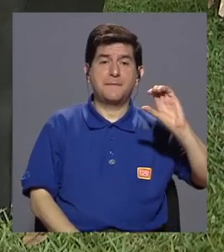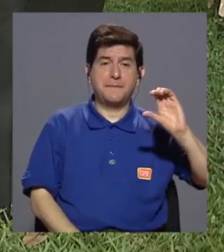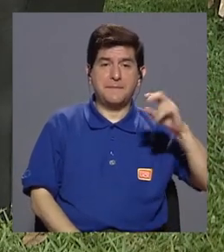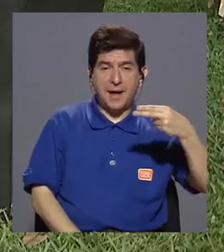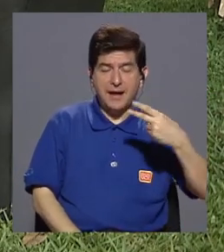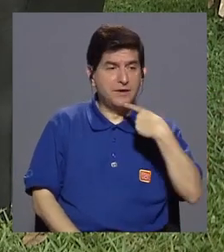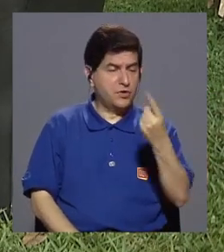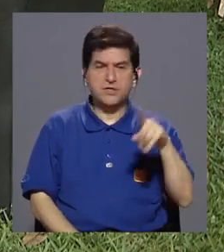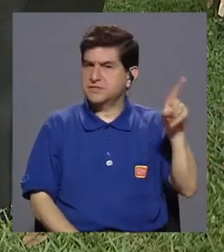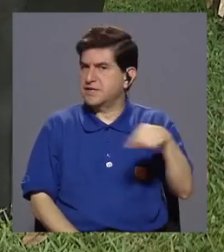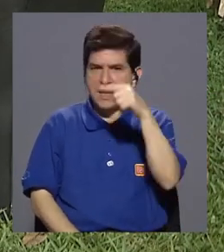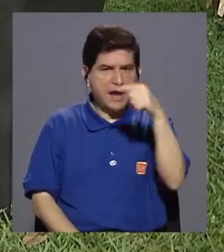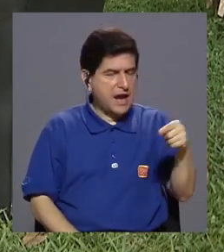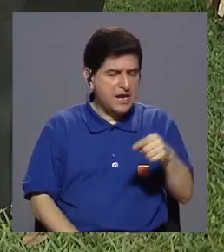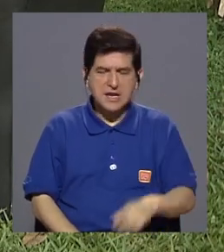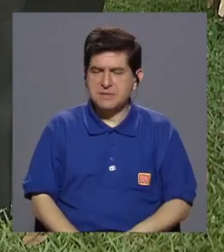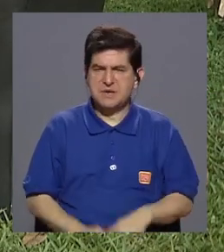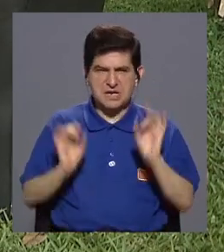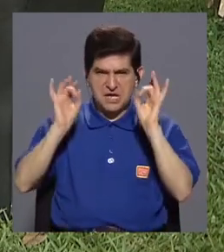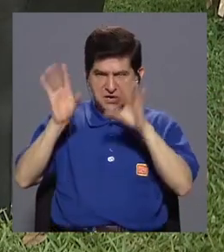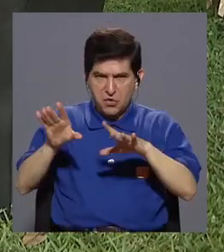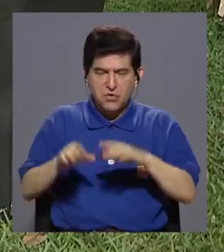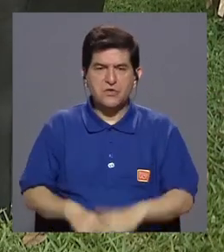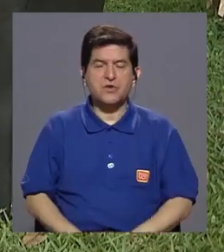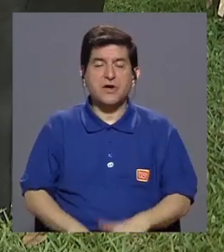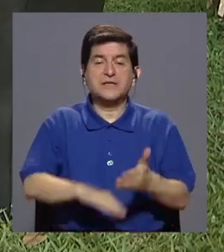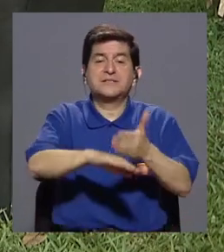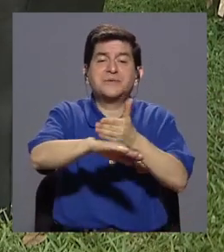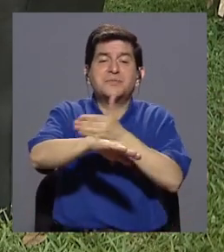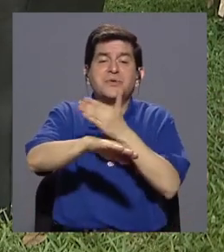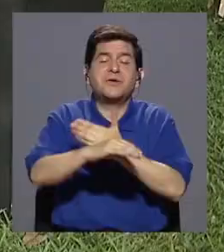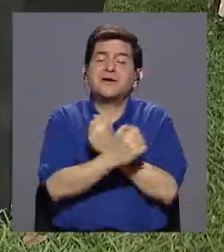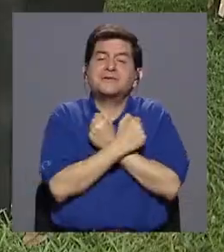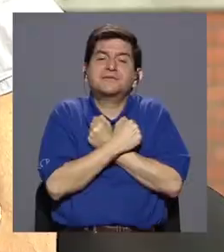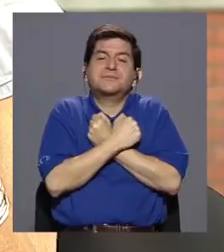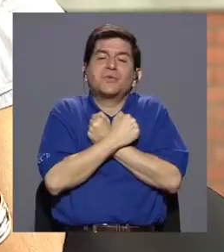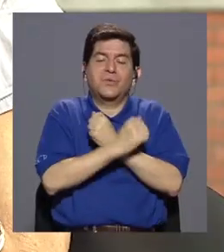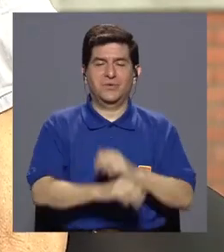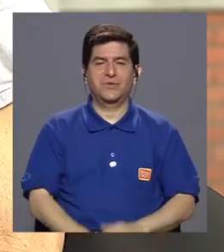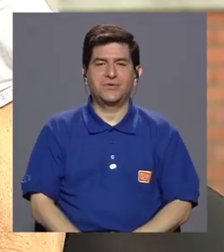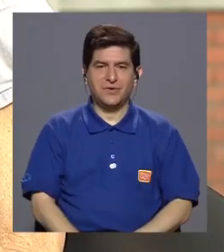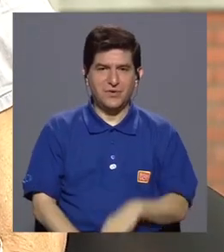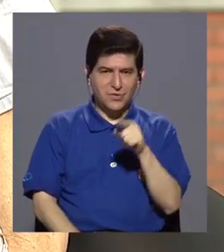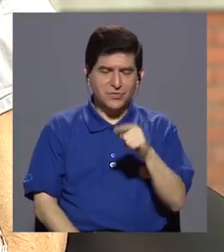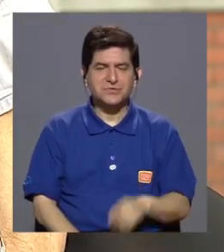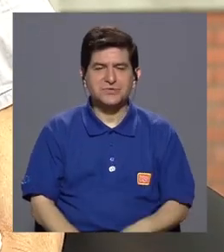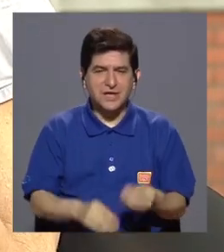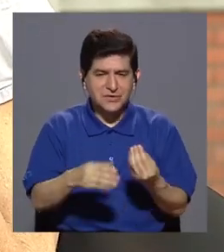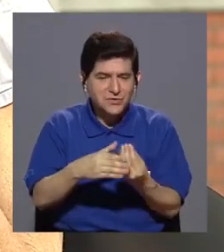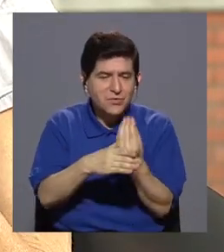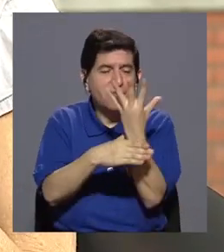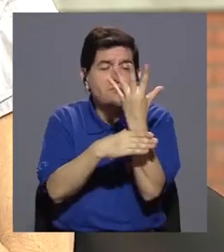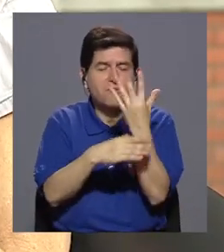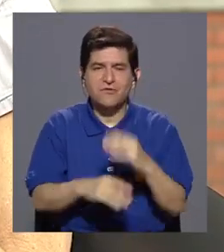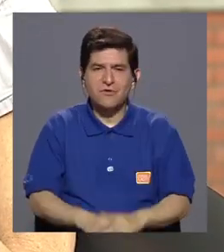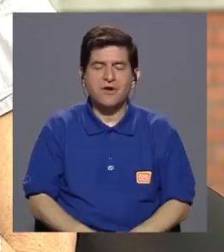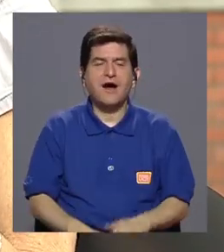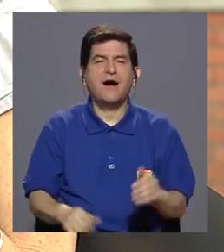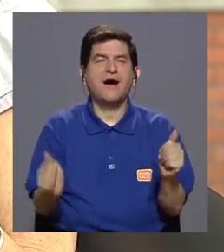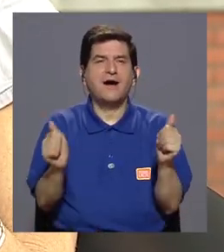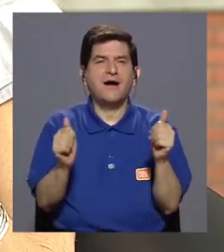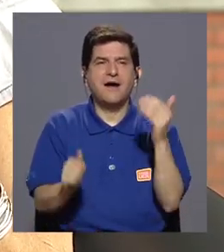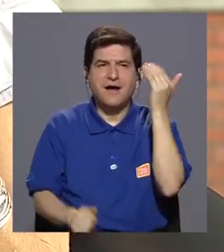se trata de eliminar el odio, se trata de hacer crecer el amor. Entonces, cuando tomas las flores, vas tomando